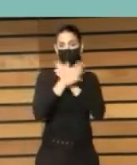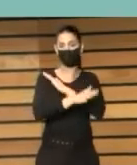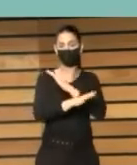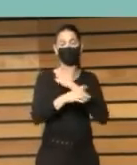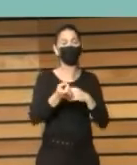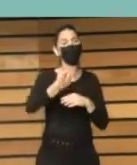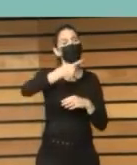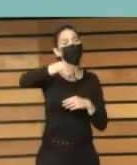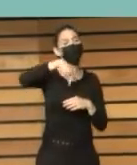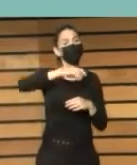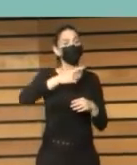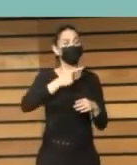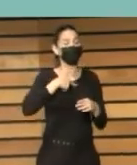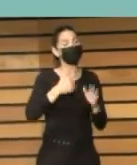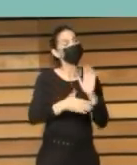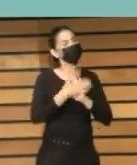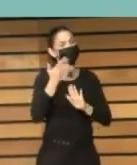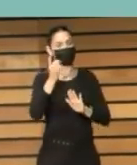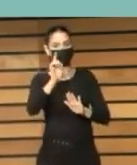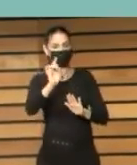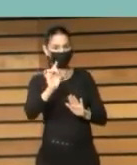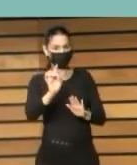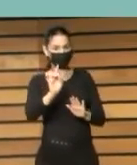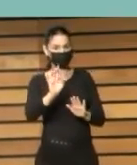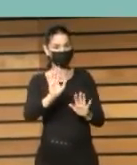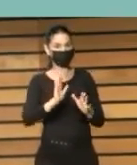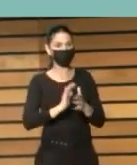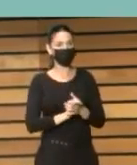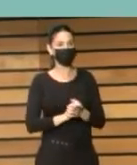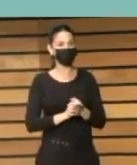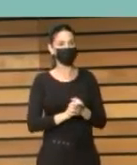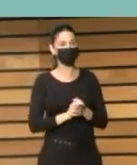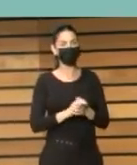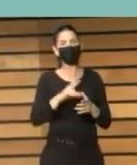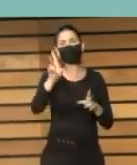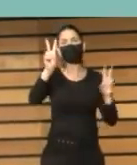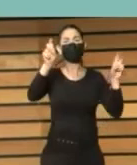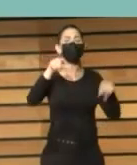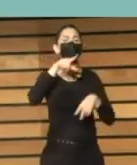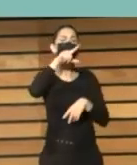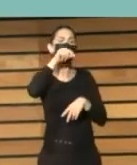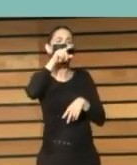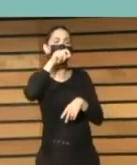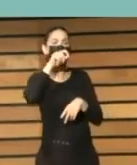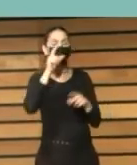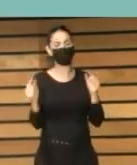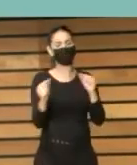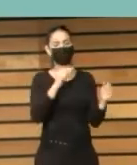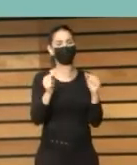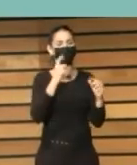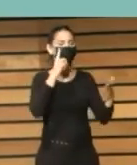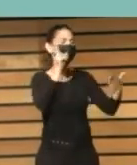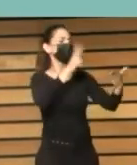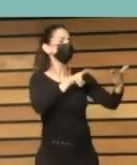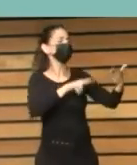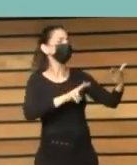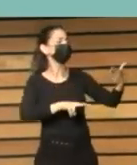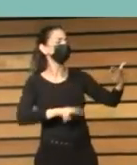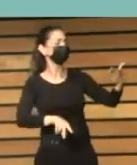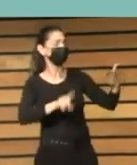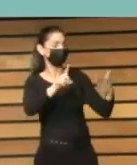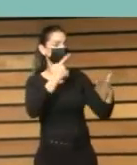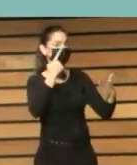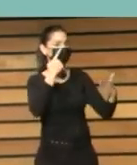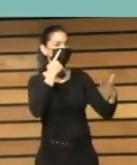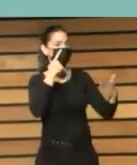nosotras no nos queríamos ir por ahí por Twitter hemos seguido un poco el debate como sabíamos que este marcador nos iba